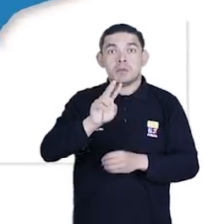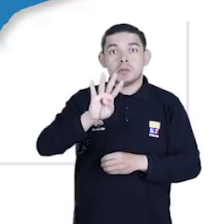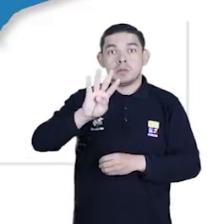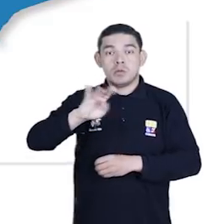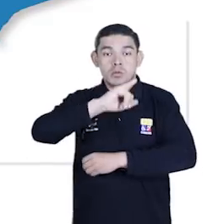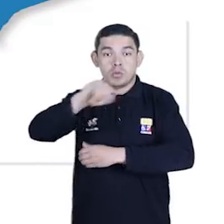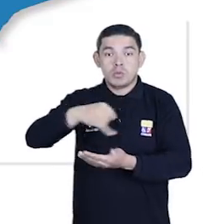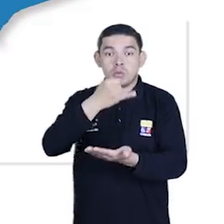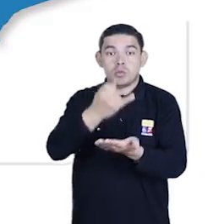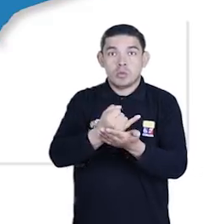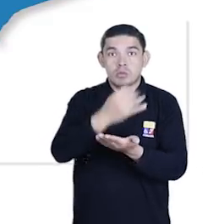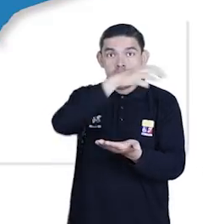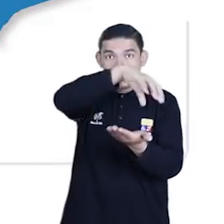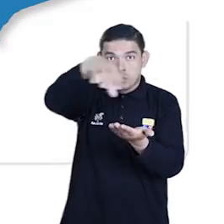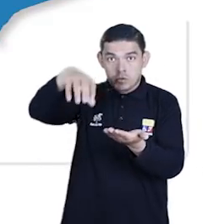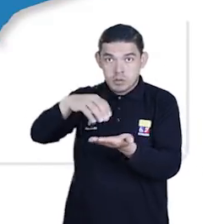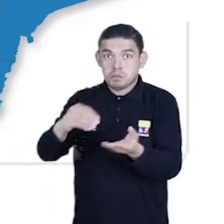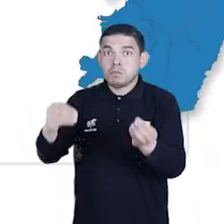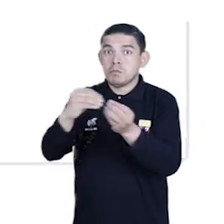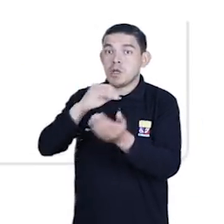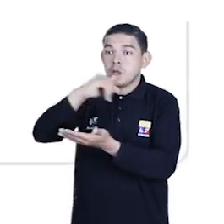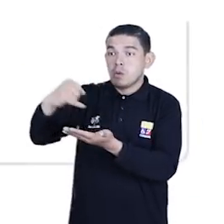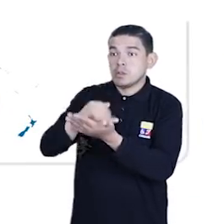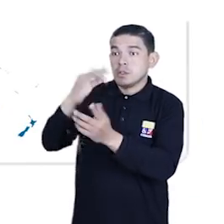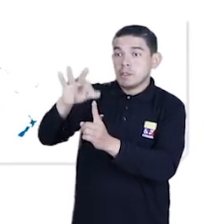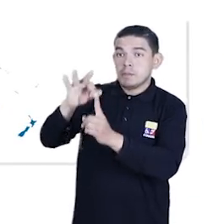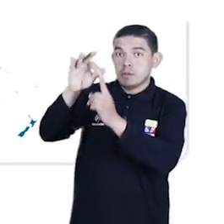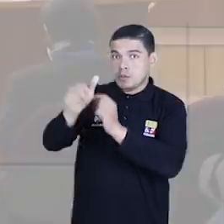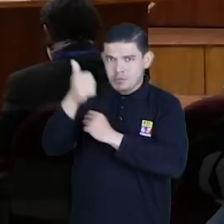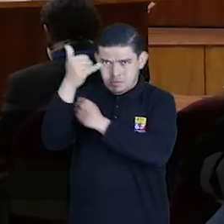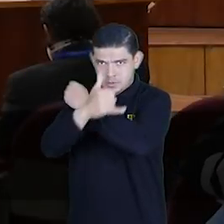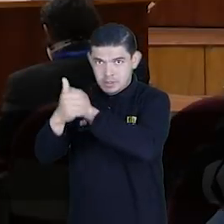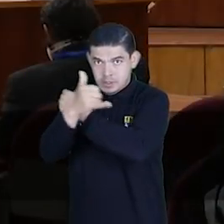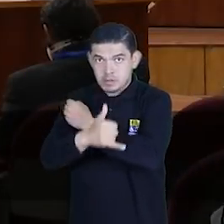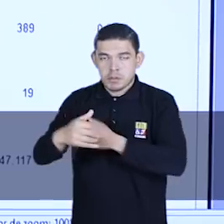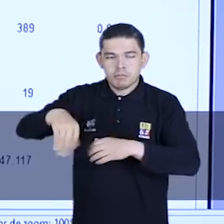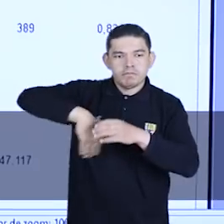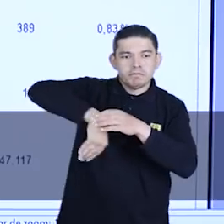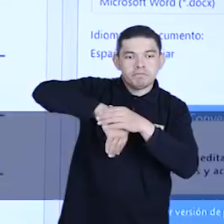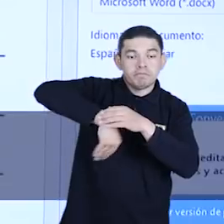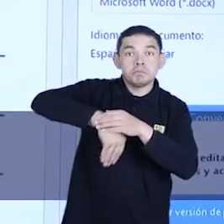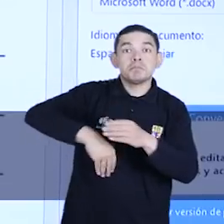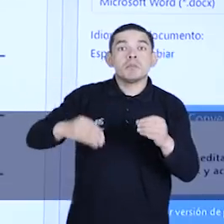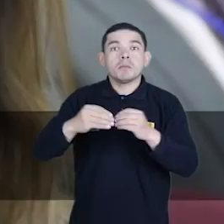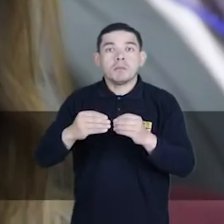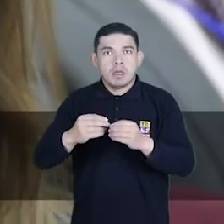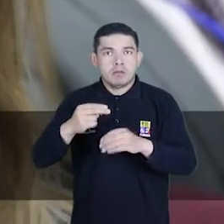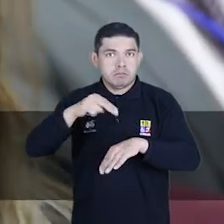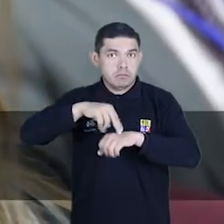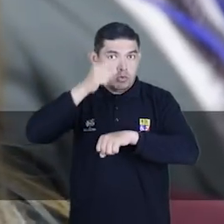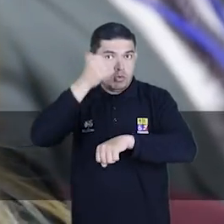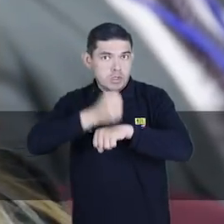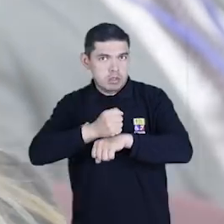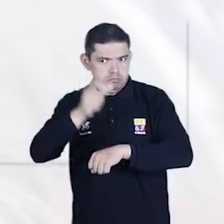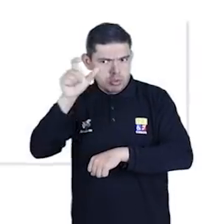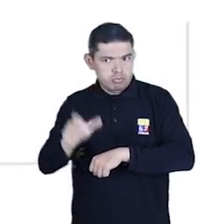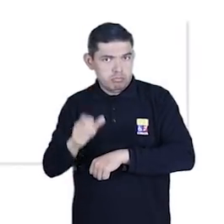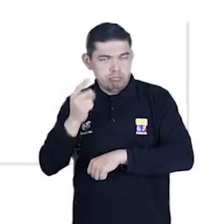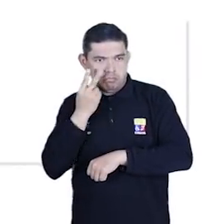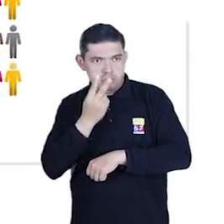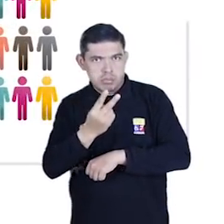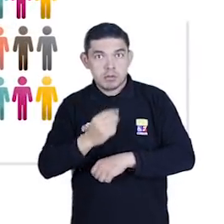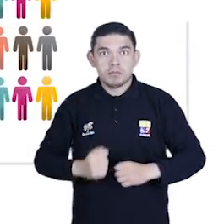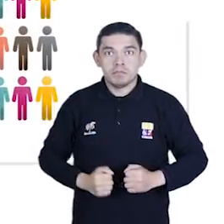juntas provinciales electorales y la Junta Especial del Exterior, mediante sorteo aleatorio con la presencia de notarios públicos,